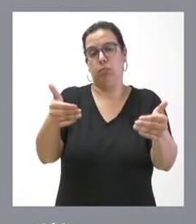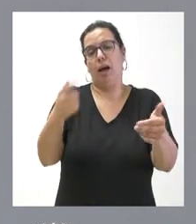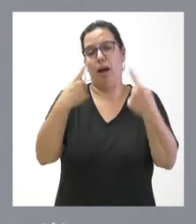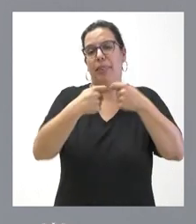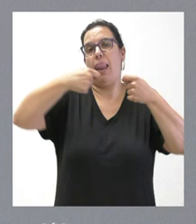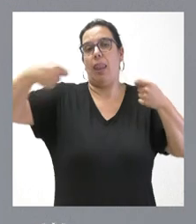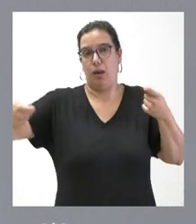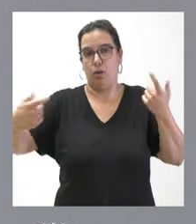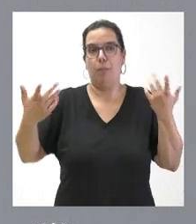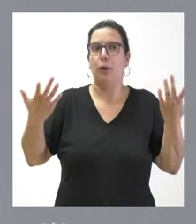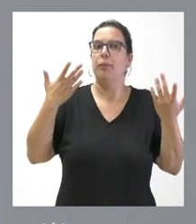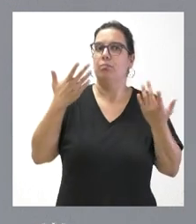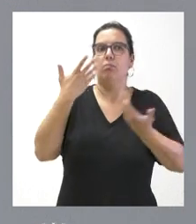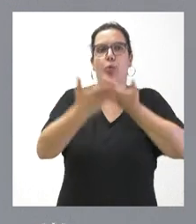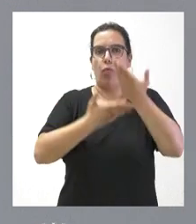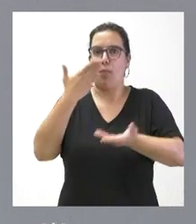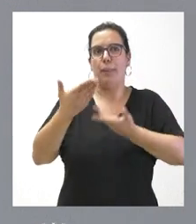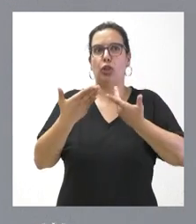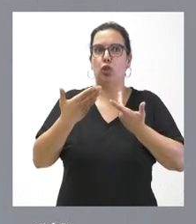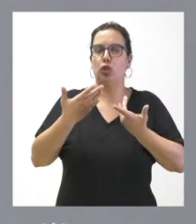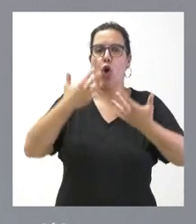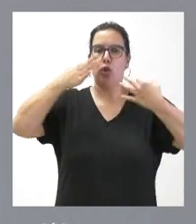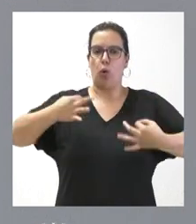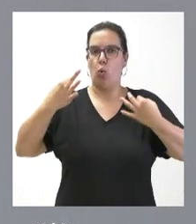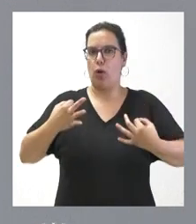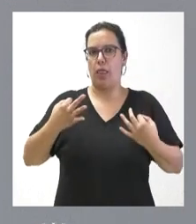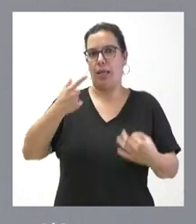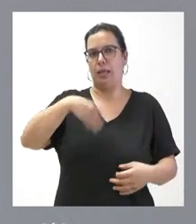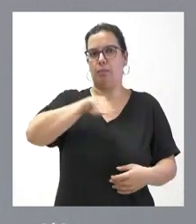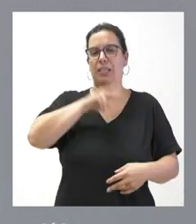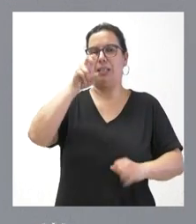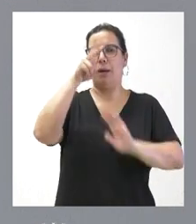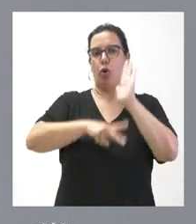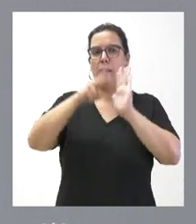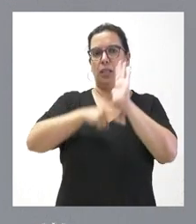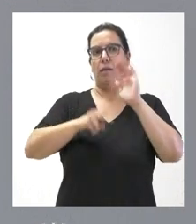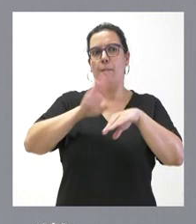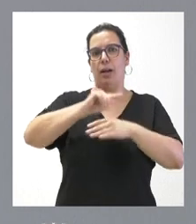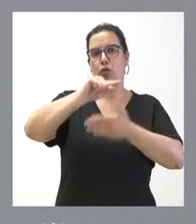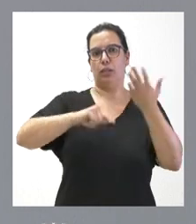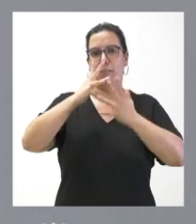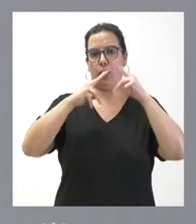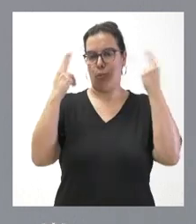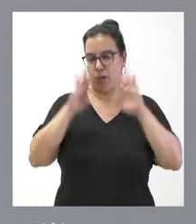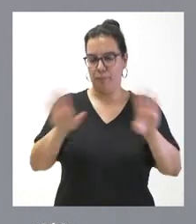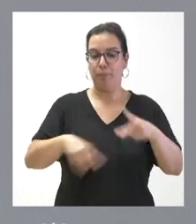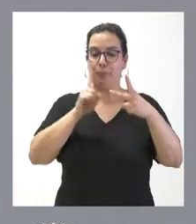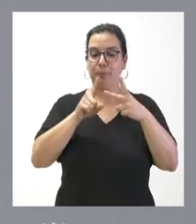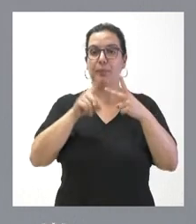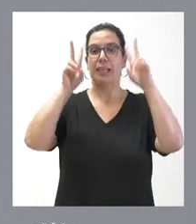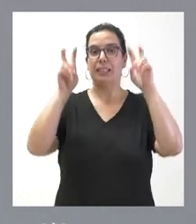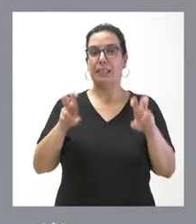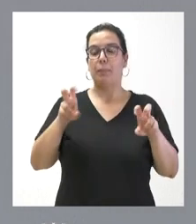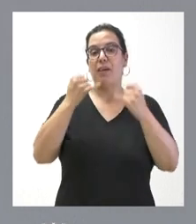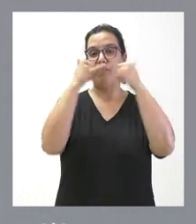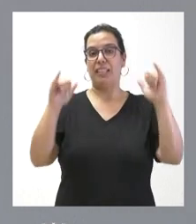procedimientos, pero es un procedimiento muy garantista de lo que tenemos en España en la normativa de contratación por parte de las administraciones públicas. El segundo de los aspectos son